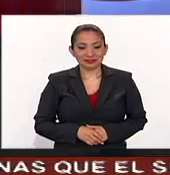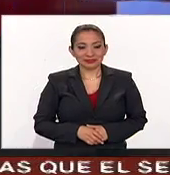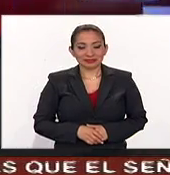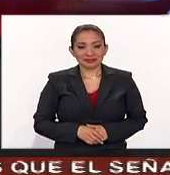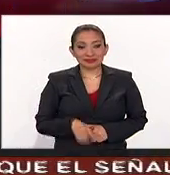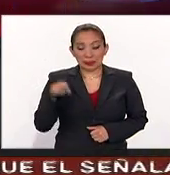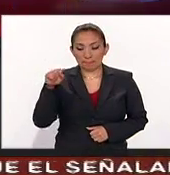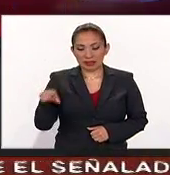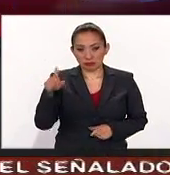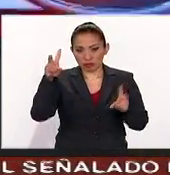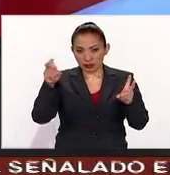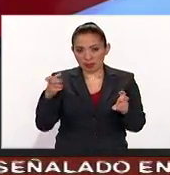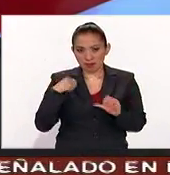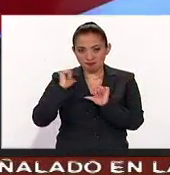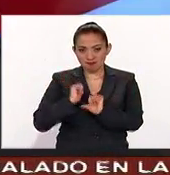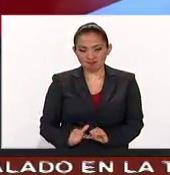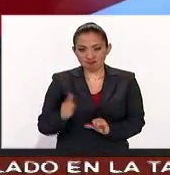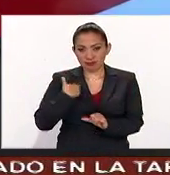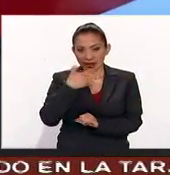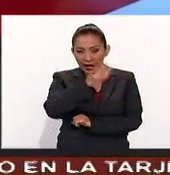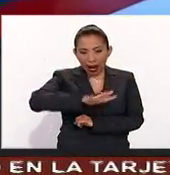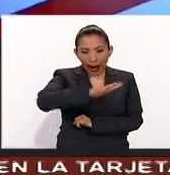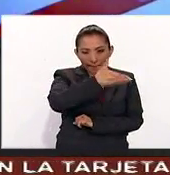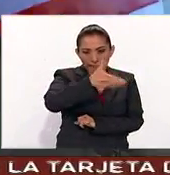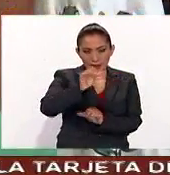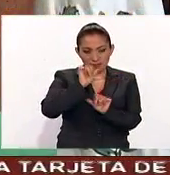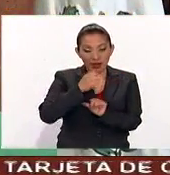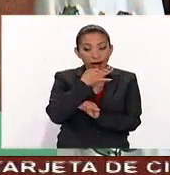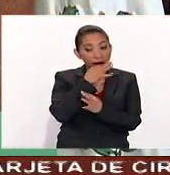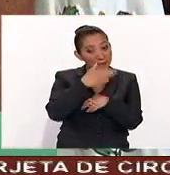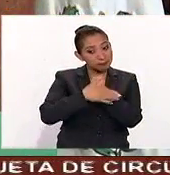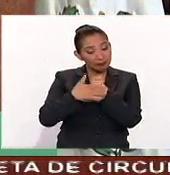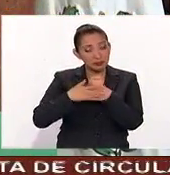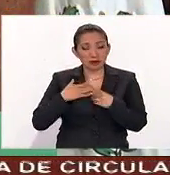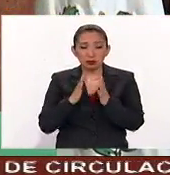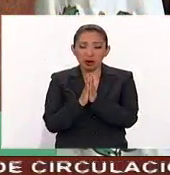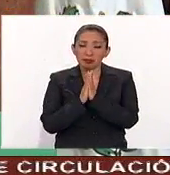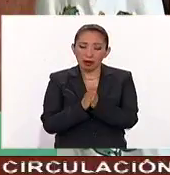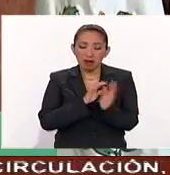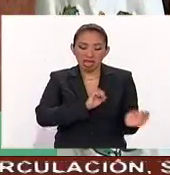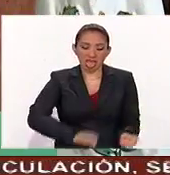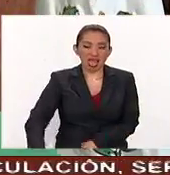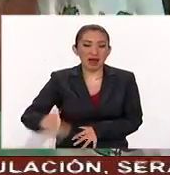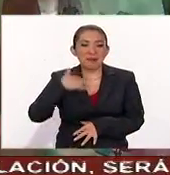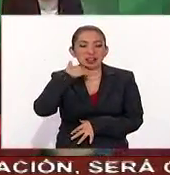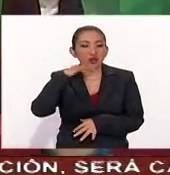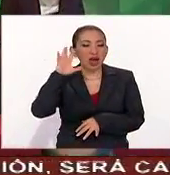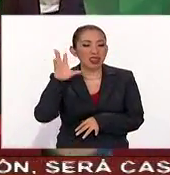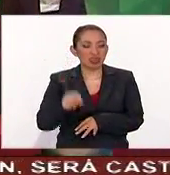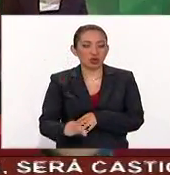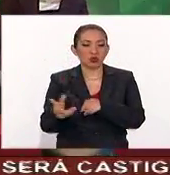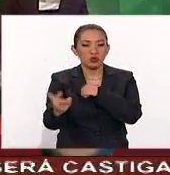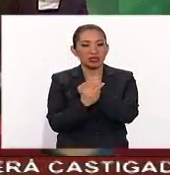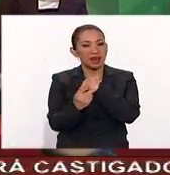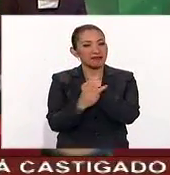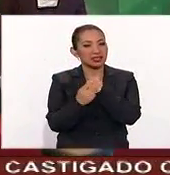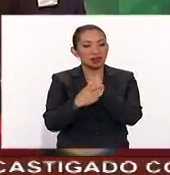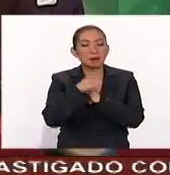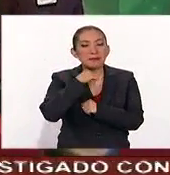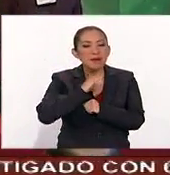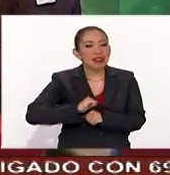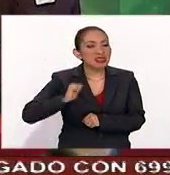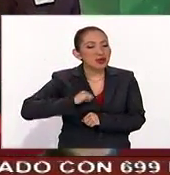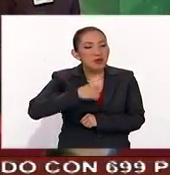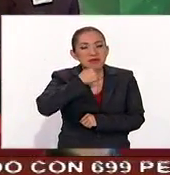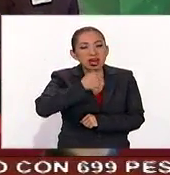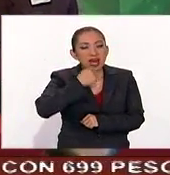En este mismo contexto, el titular de Medio Ambiente, Rafael Paquiano, exhortó a la población a no tirar a la basura los televisores